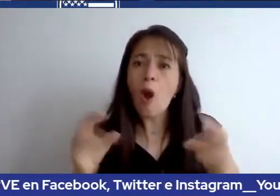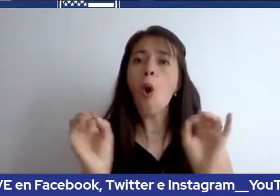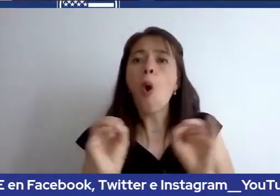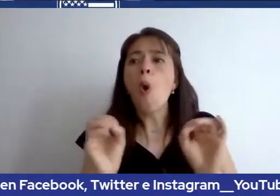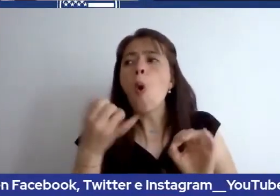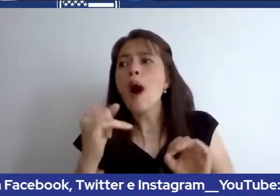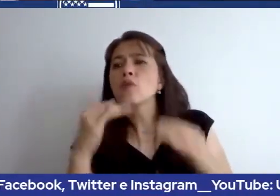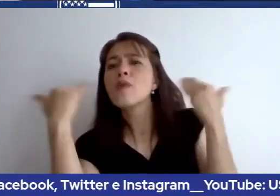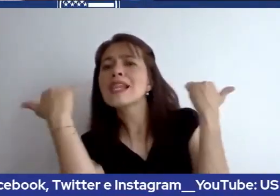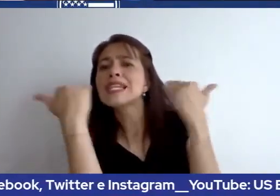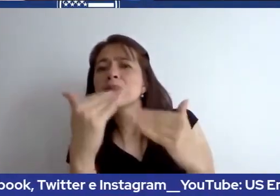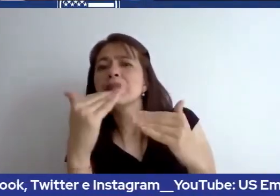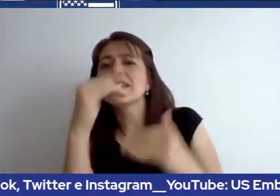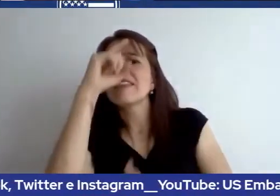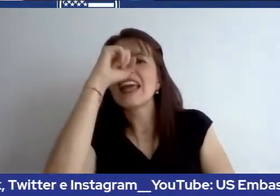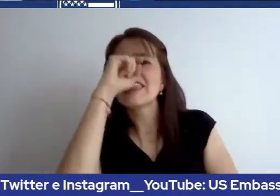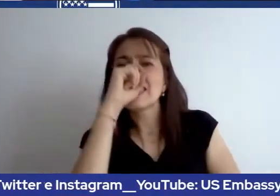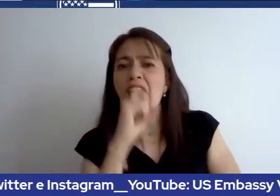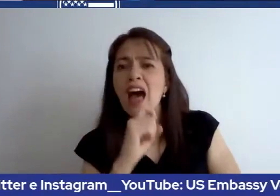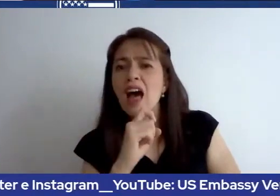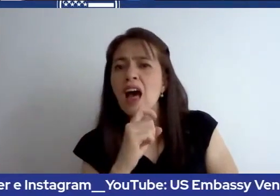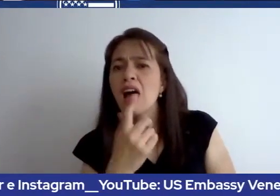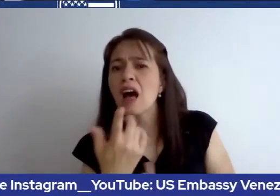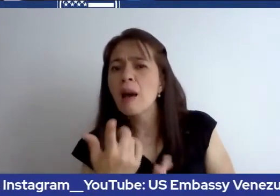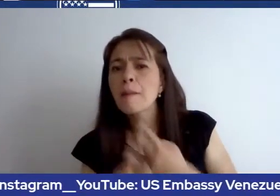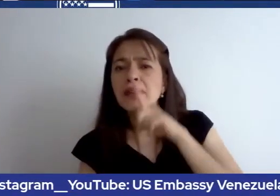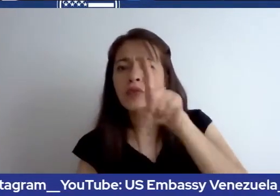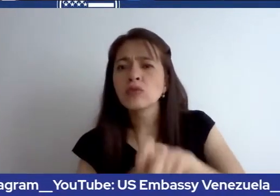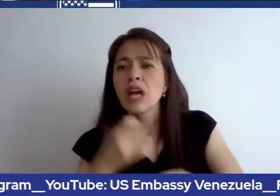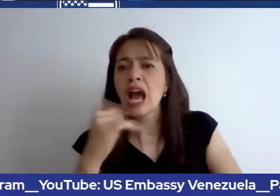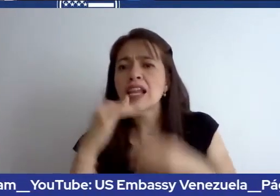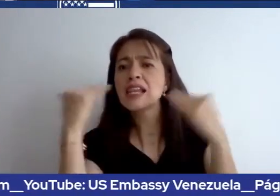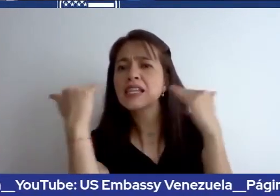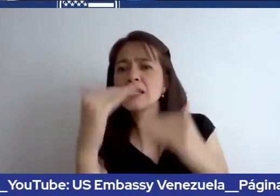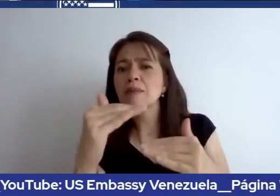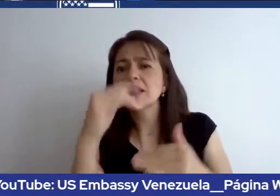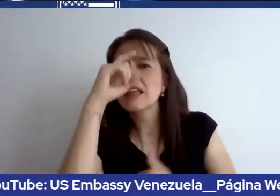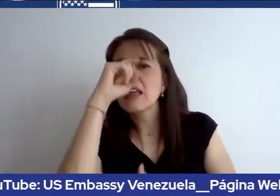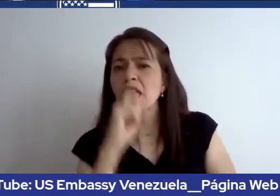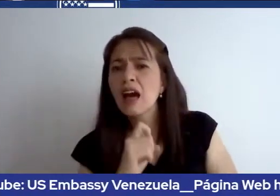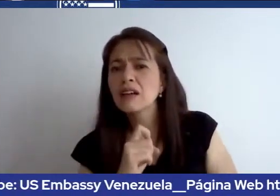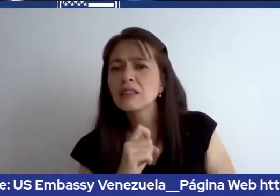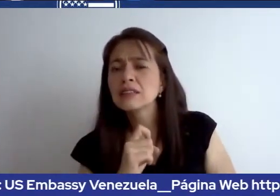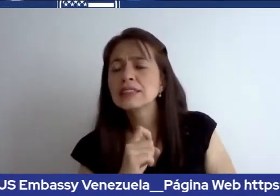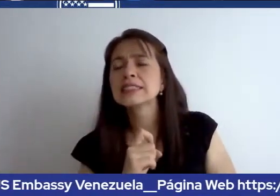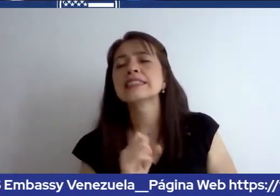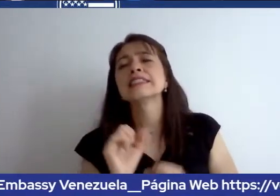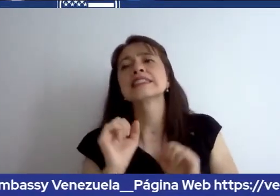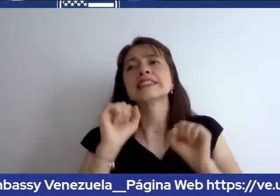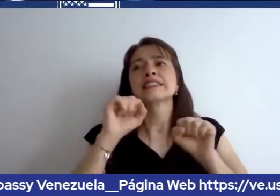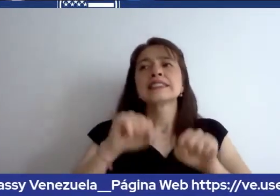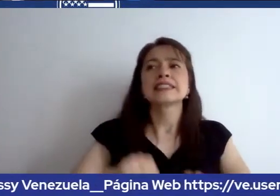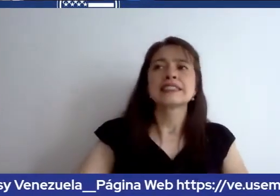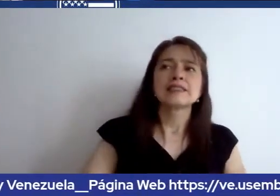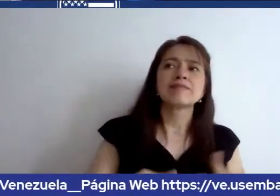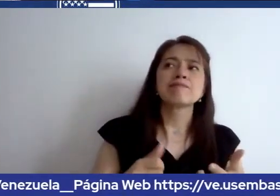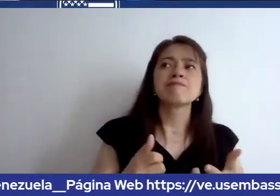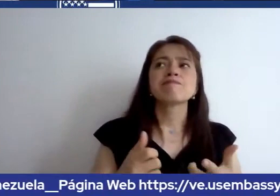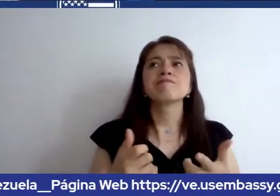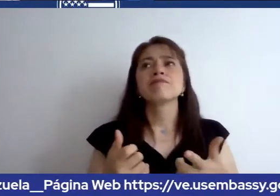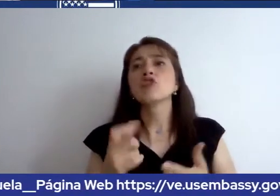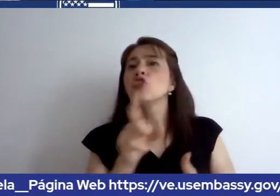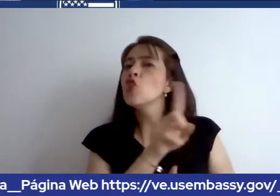este vía, más mayor que esta edad, si puede renovar la visa online. Sí, no online,